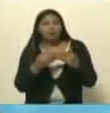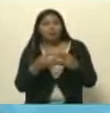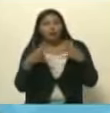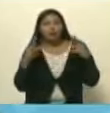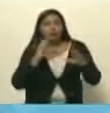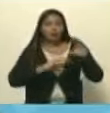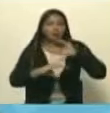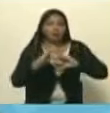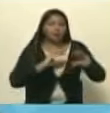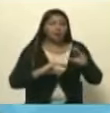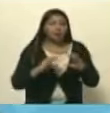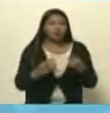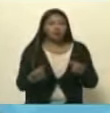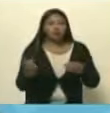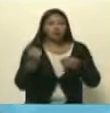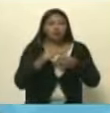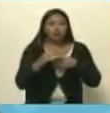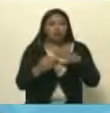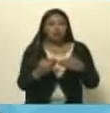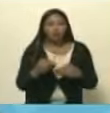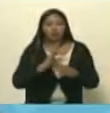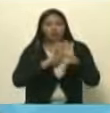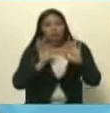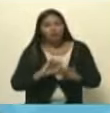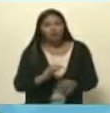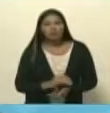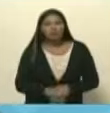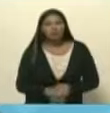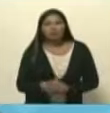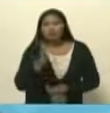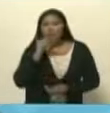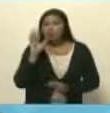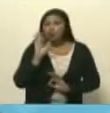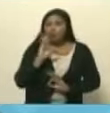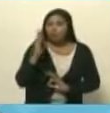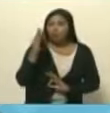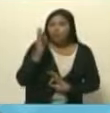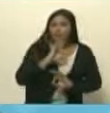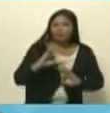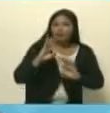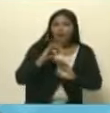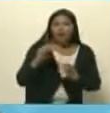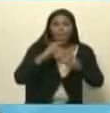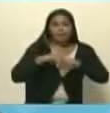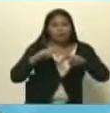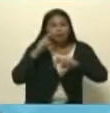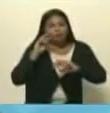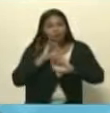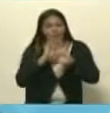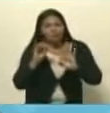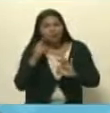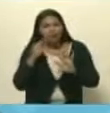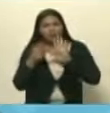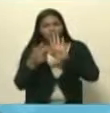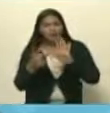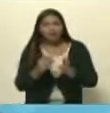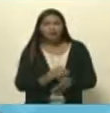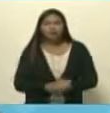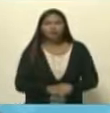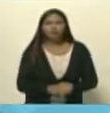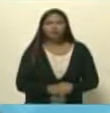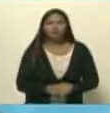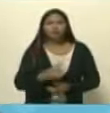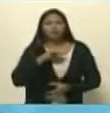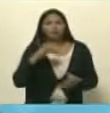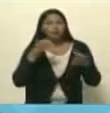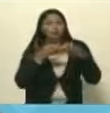medios de comunicación las corporaciones mediáticas que sin duda y ya las investigaciones lo han dicho de esa manera fueron parte